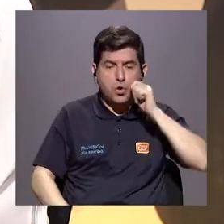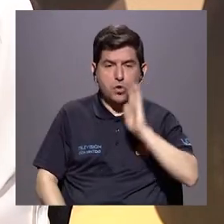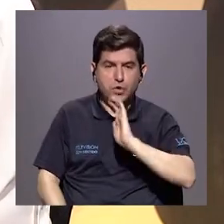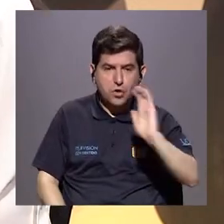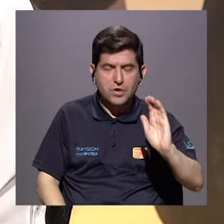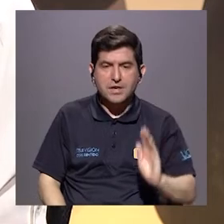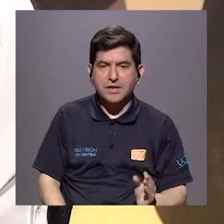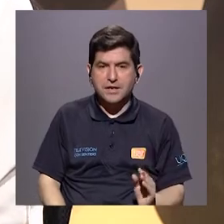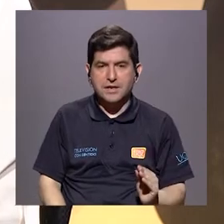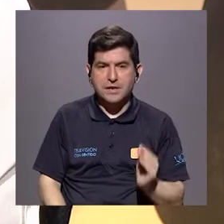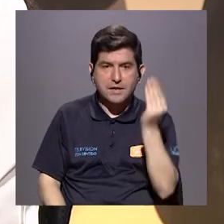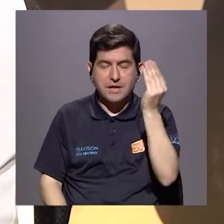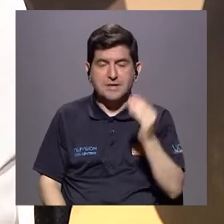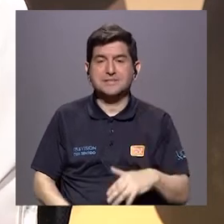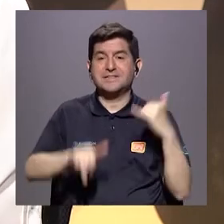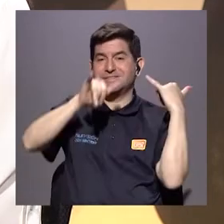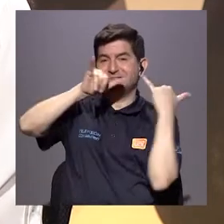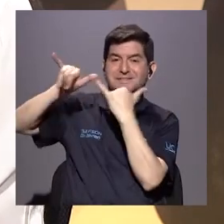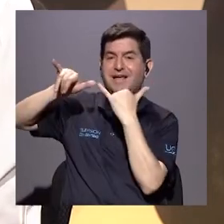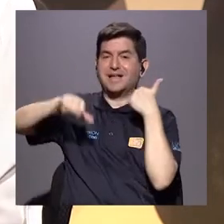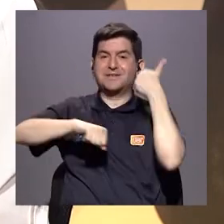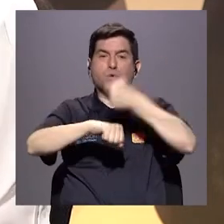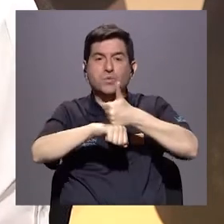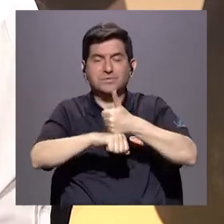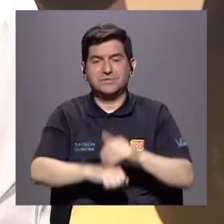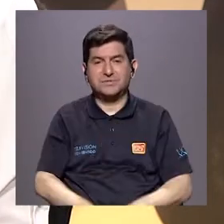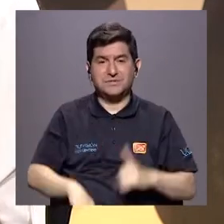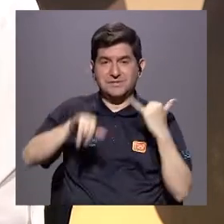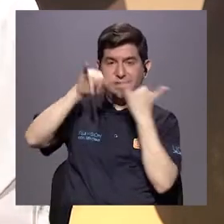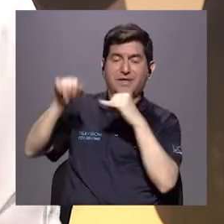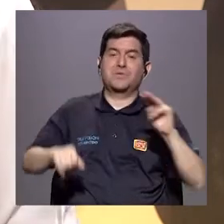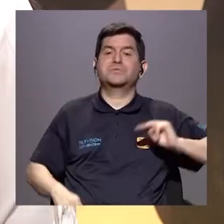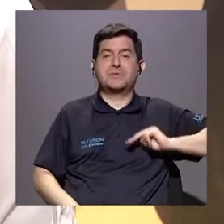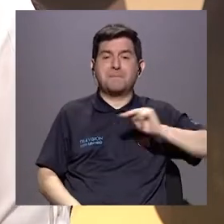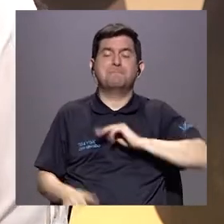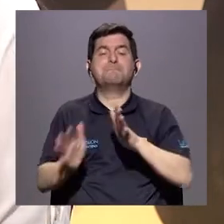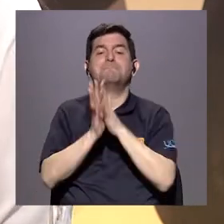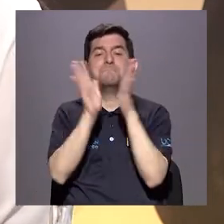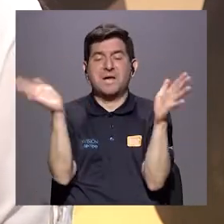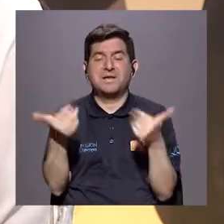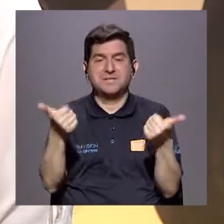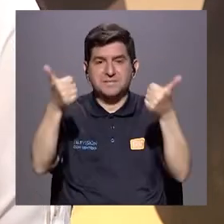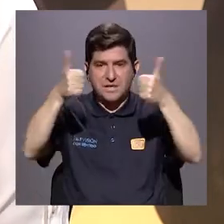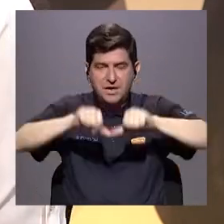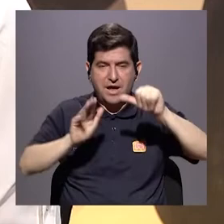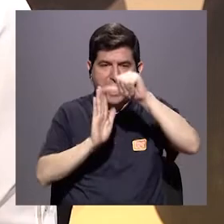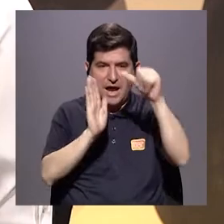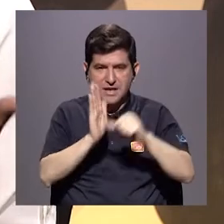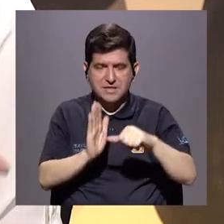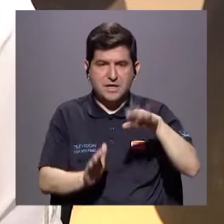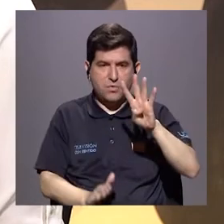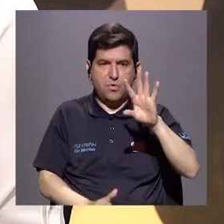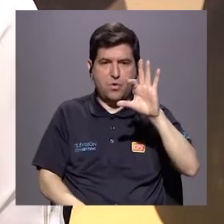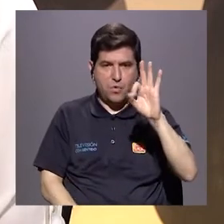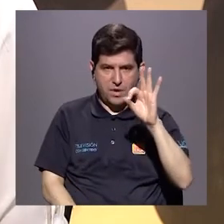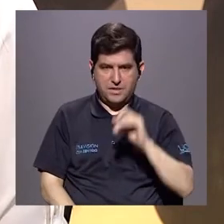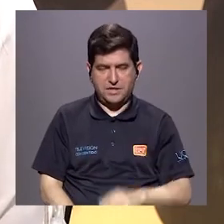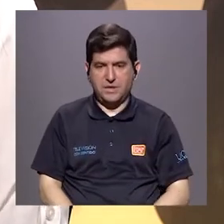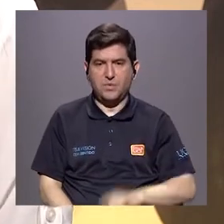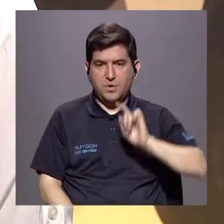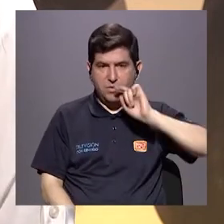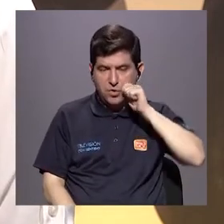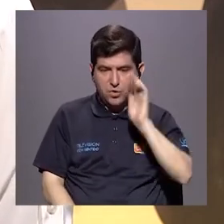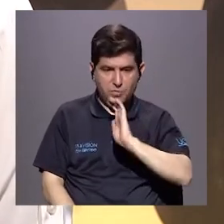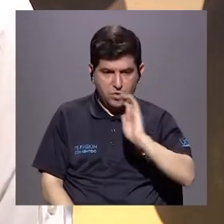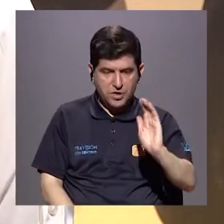Niñez y Adolescencia, es poner la denuncia. Y la denuncia es ante el Ministerio Público, de acuerdo con el artículo 49 del